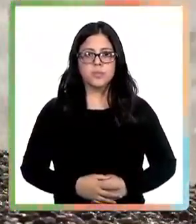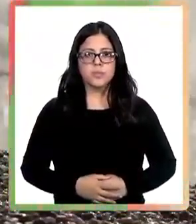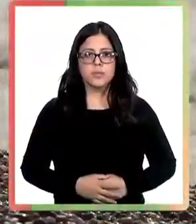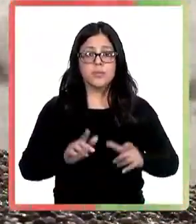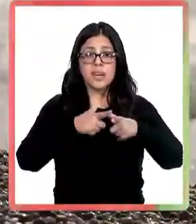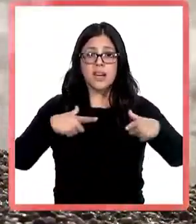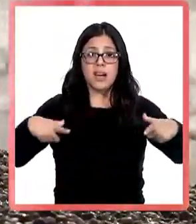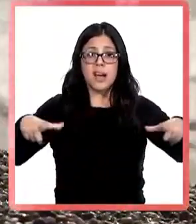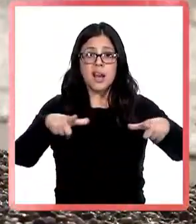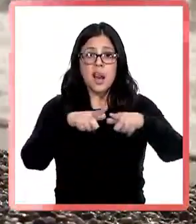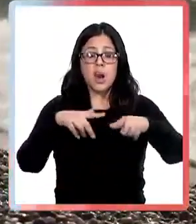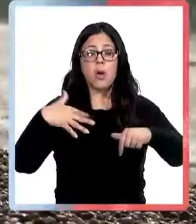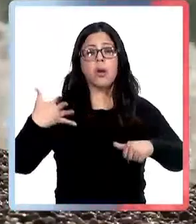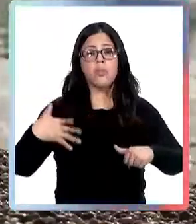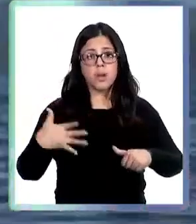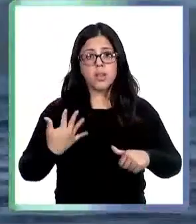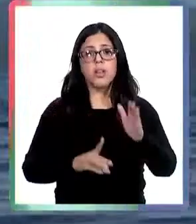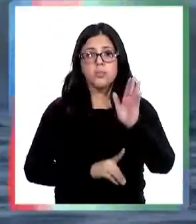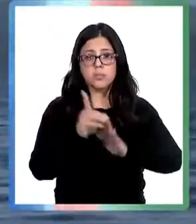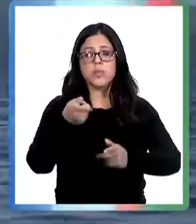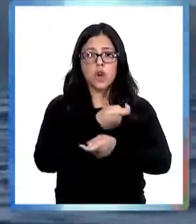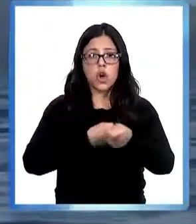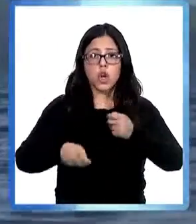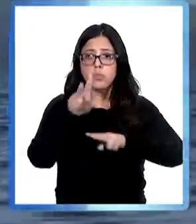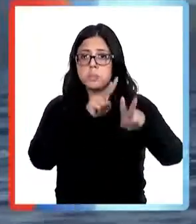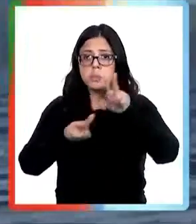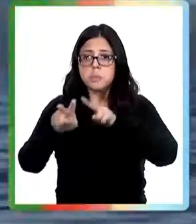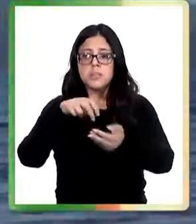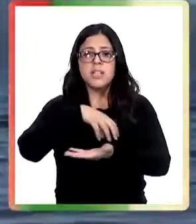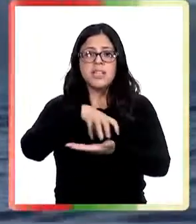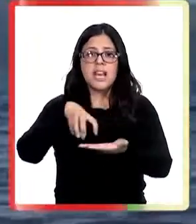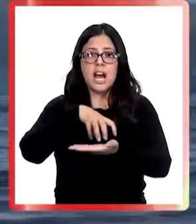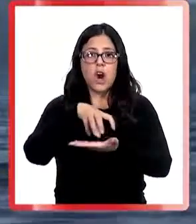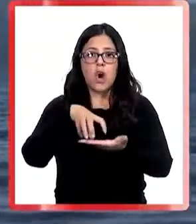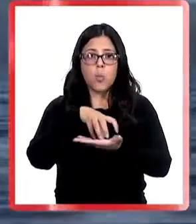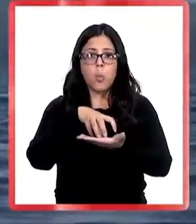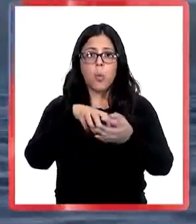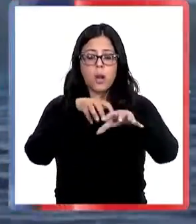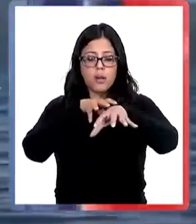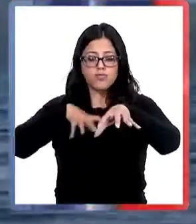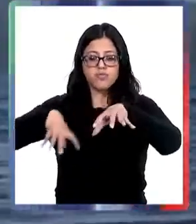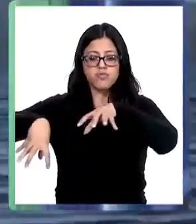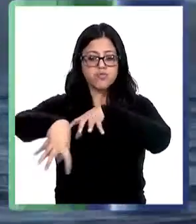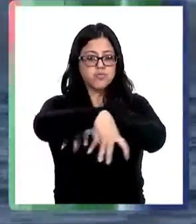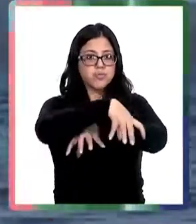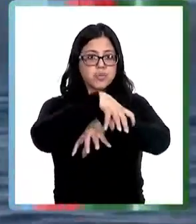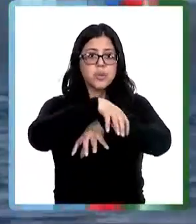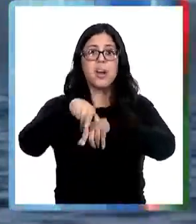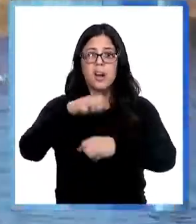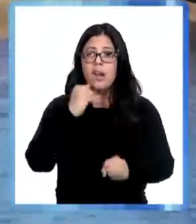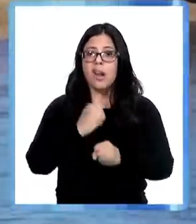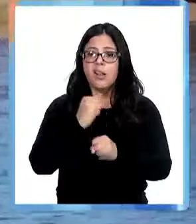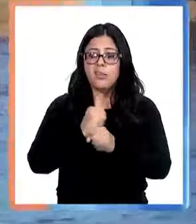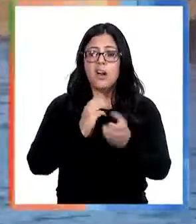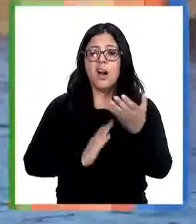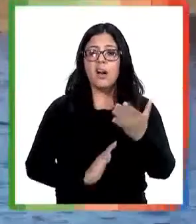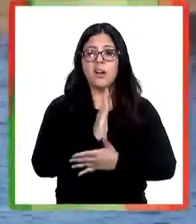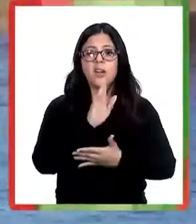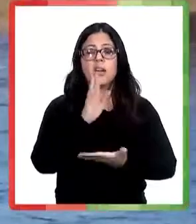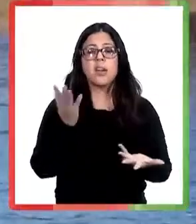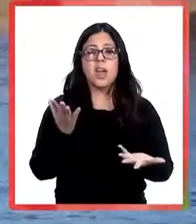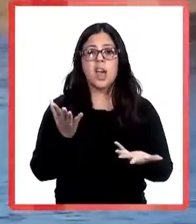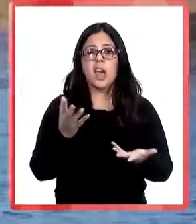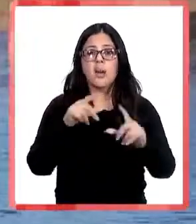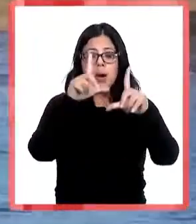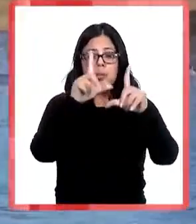El lago Yankihue es fundamental para el desarrollo económico y turístico de las comunas ubicadas en la cuenca de ahí el trabajo iniciado para lograr